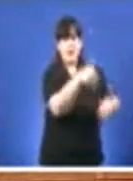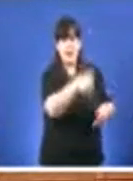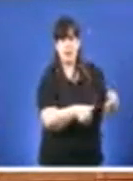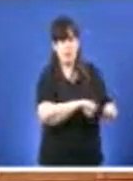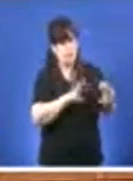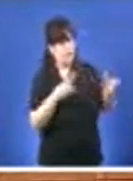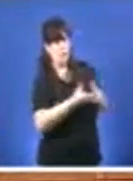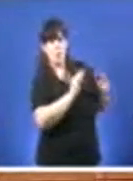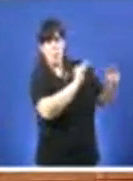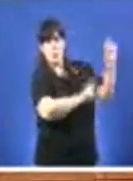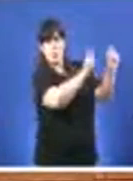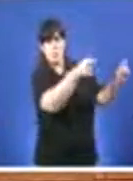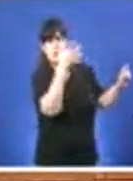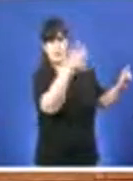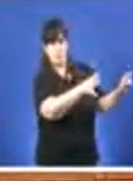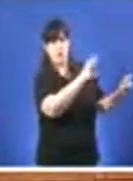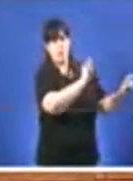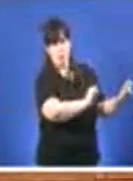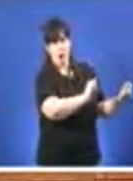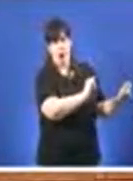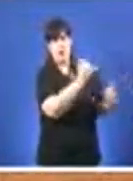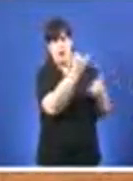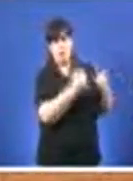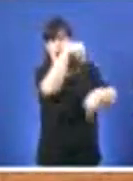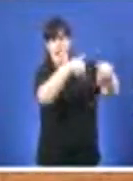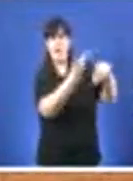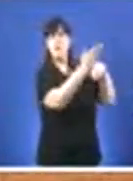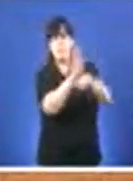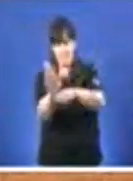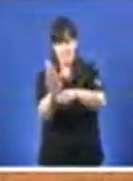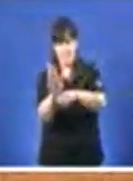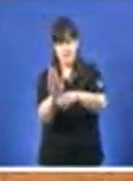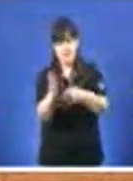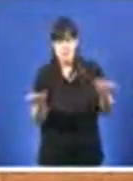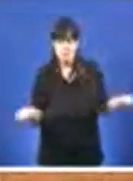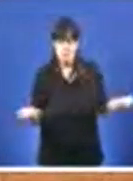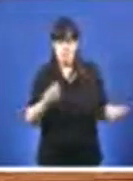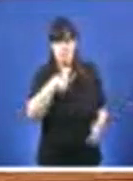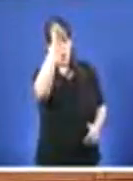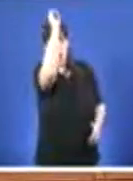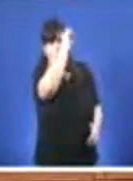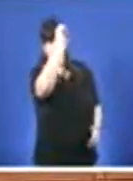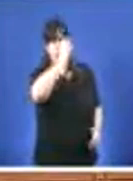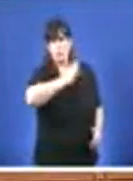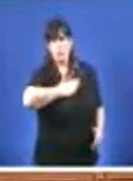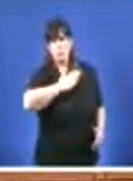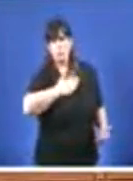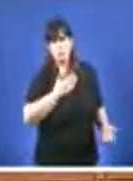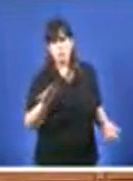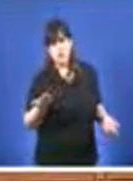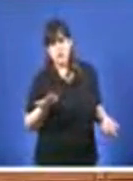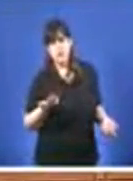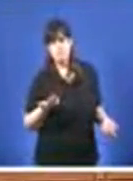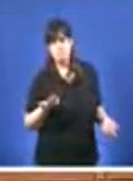parlamentario e no seu partido. Pero, na miña opinión, señoría, non conhezo nin creo que se